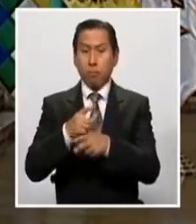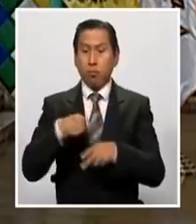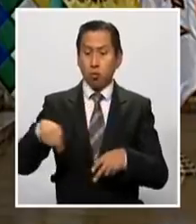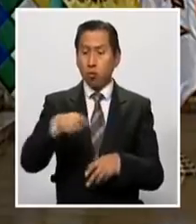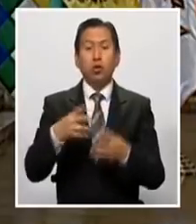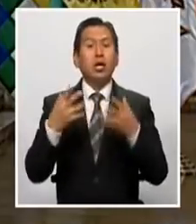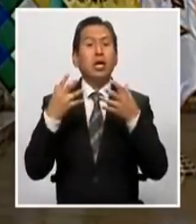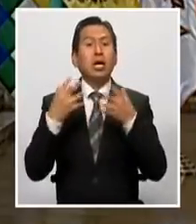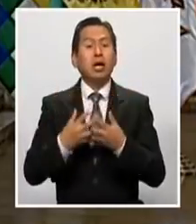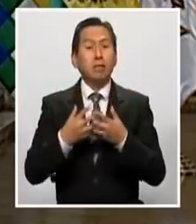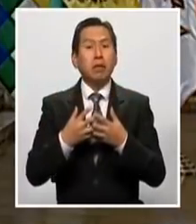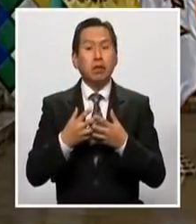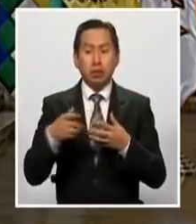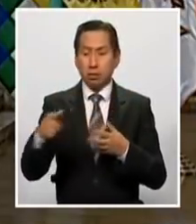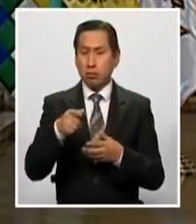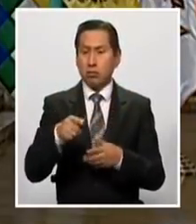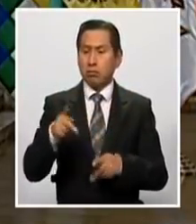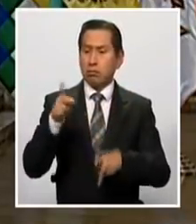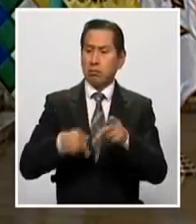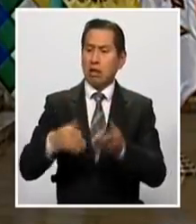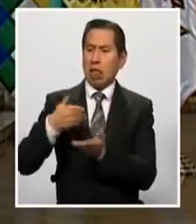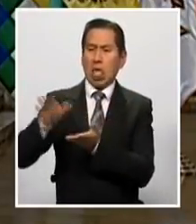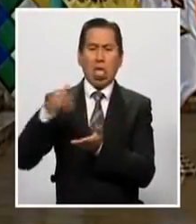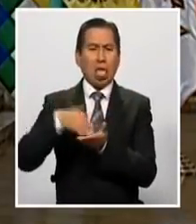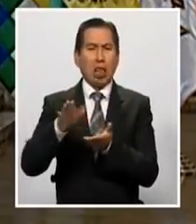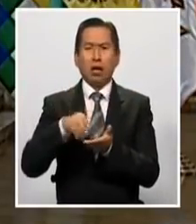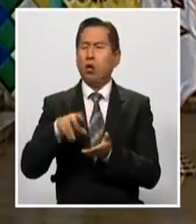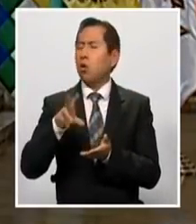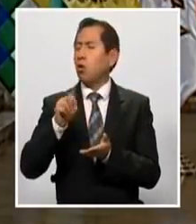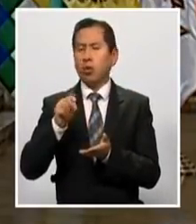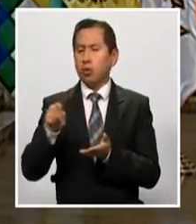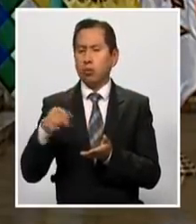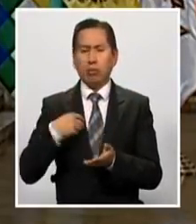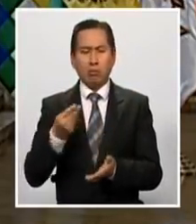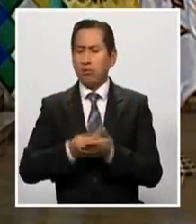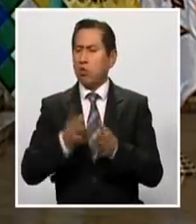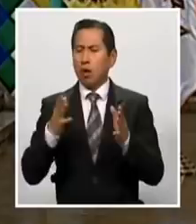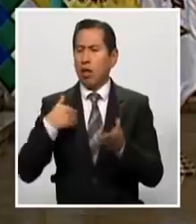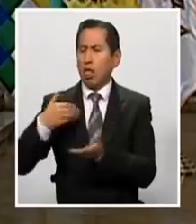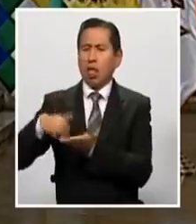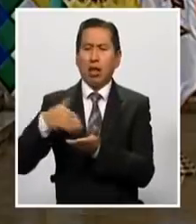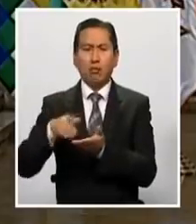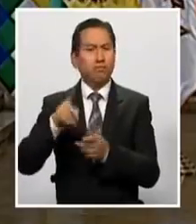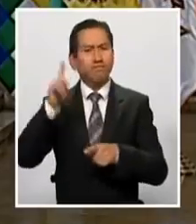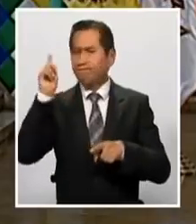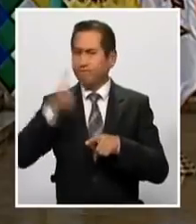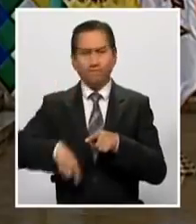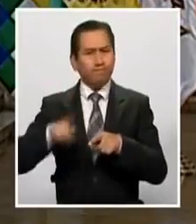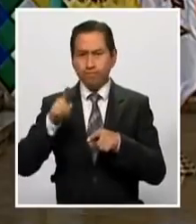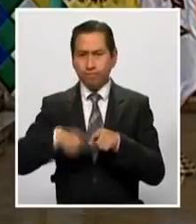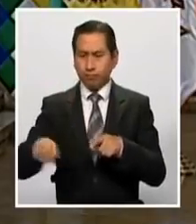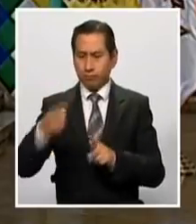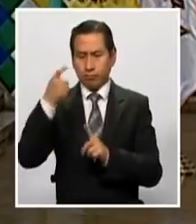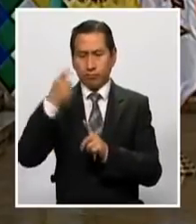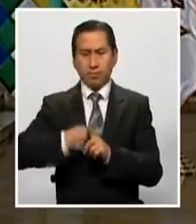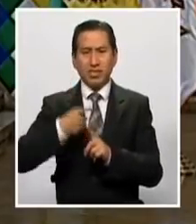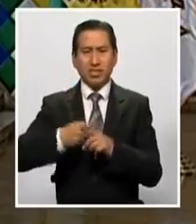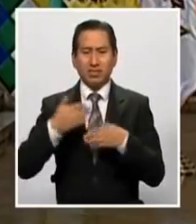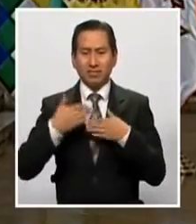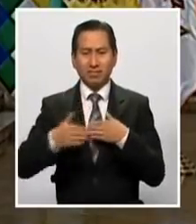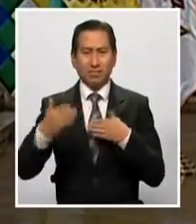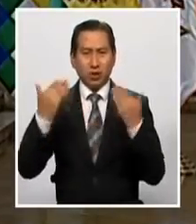empresas no despidan a sus trabajadores por falta de dinero o liquidez en estos meses de cuarentena.